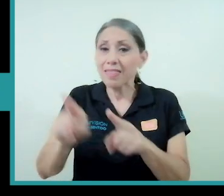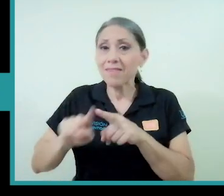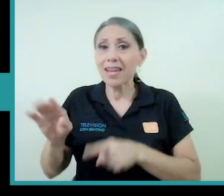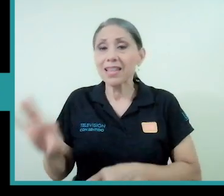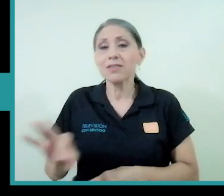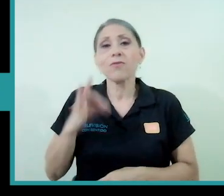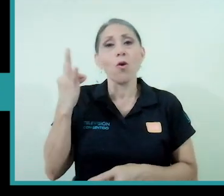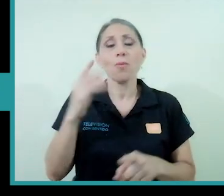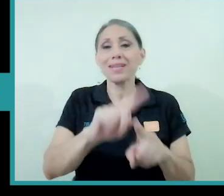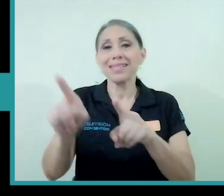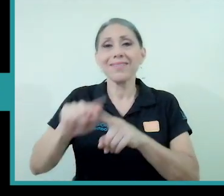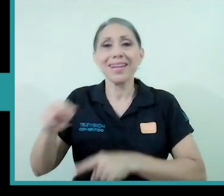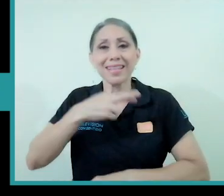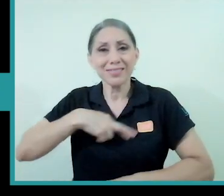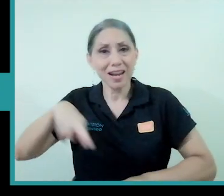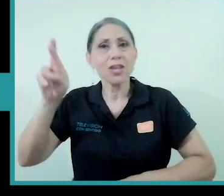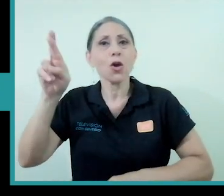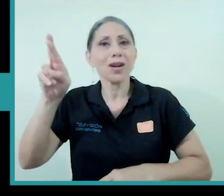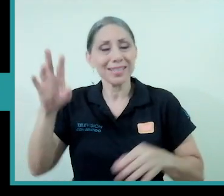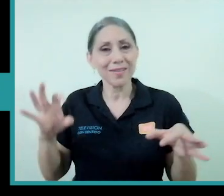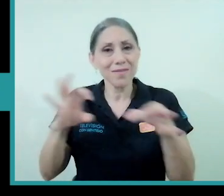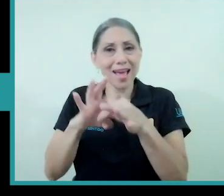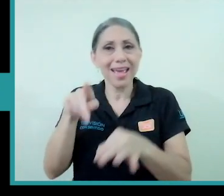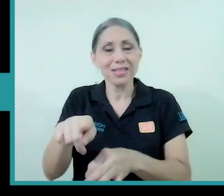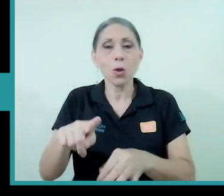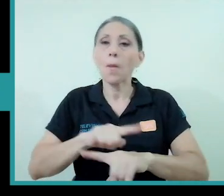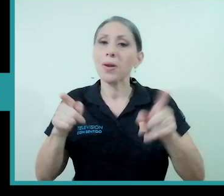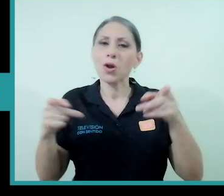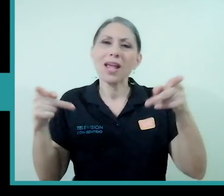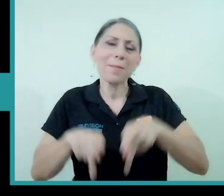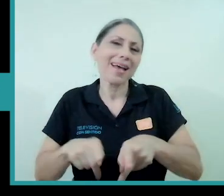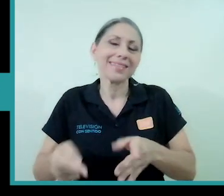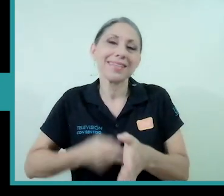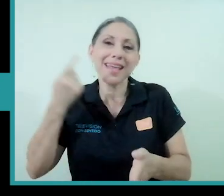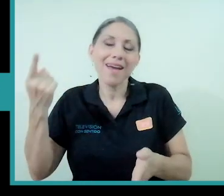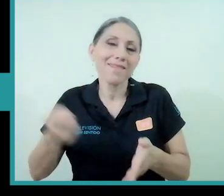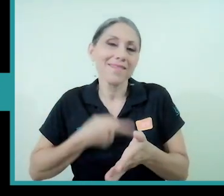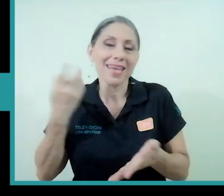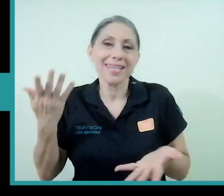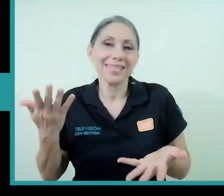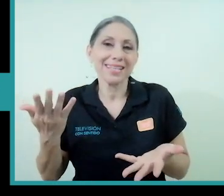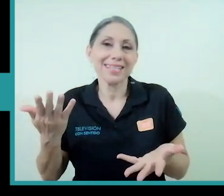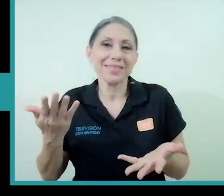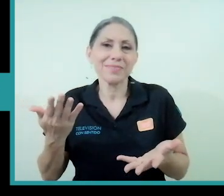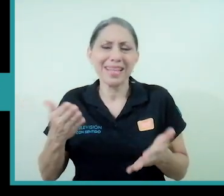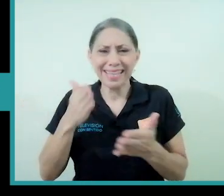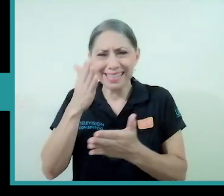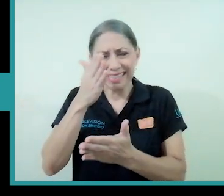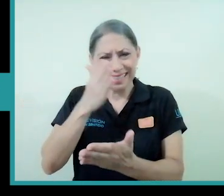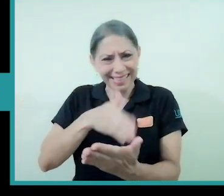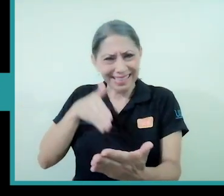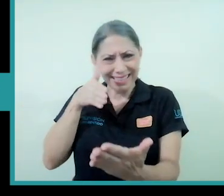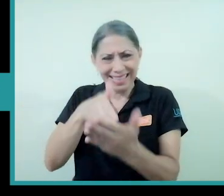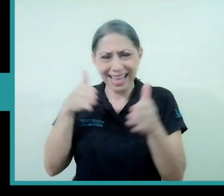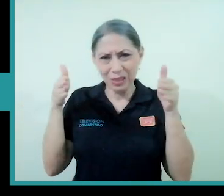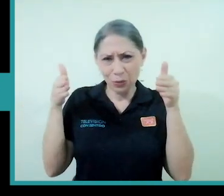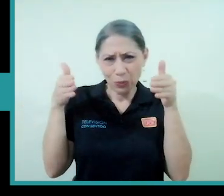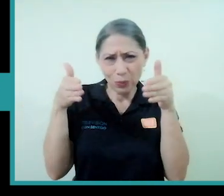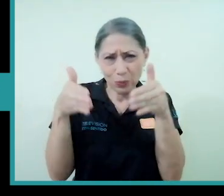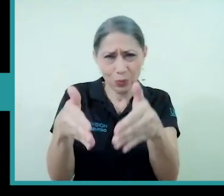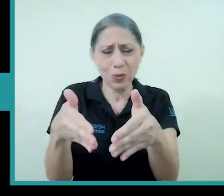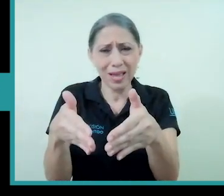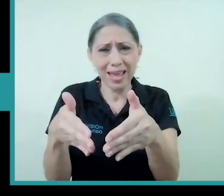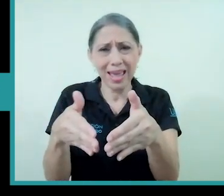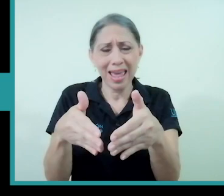formas las diferentes religiones lo que a veces lo que pasa es que a veces digamos se se centra tantísimo digamos en el